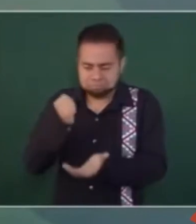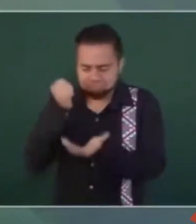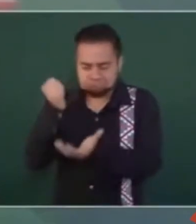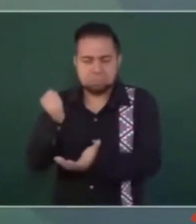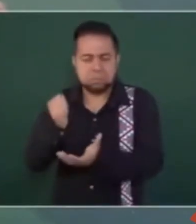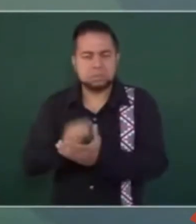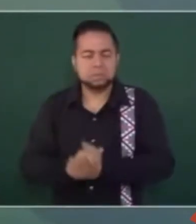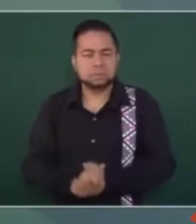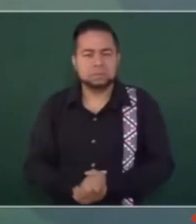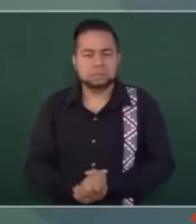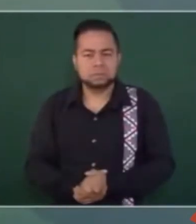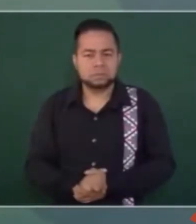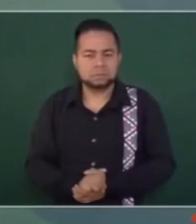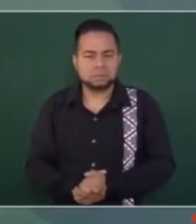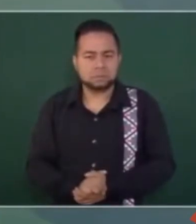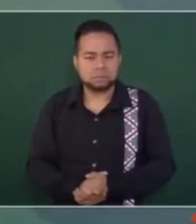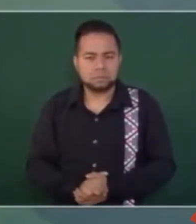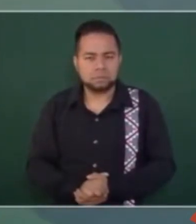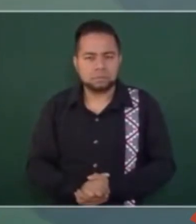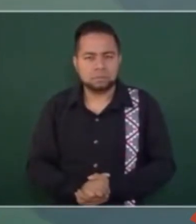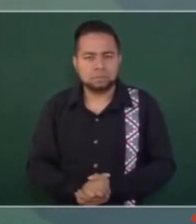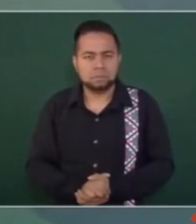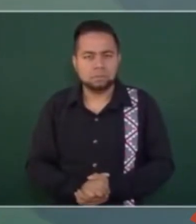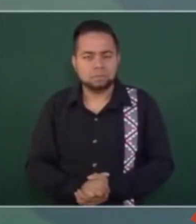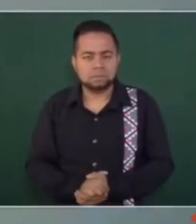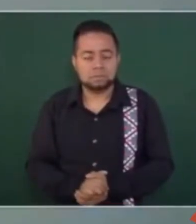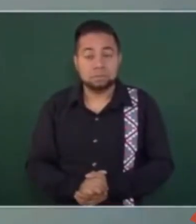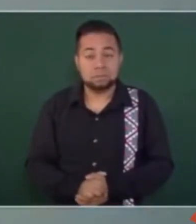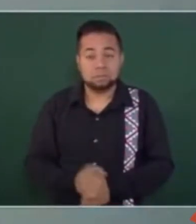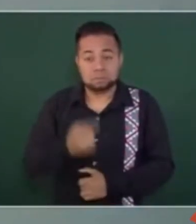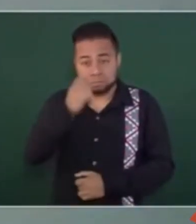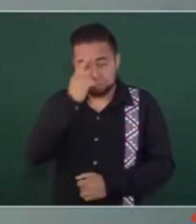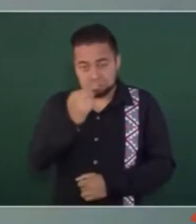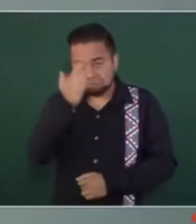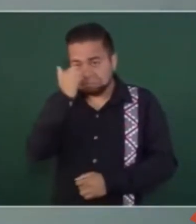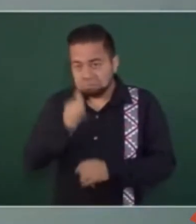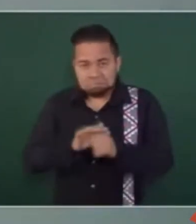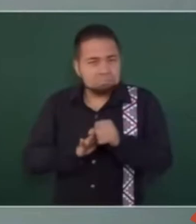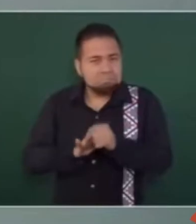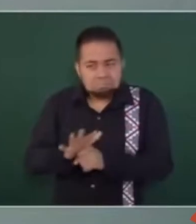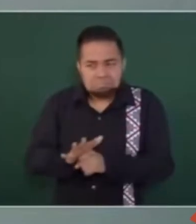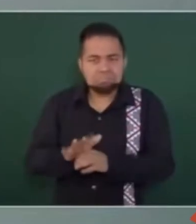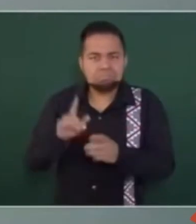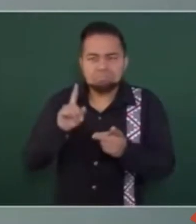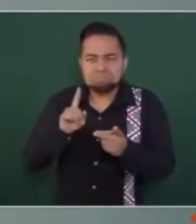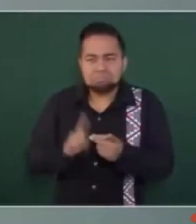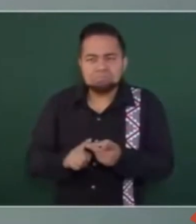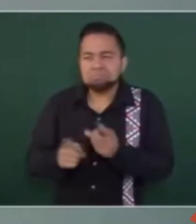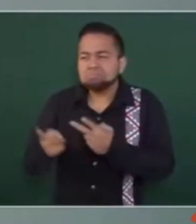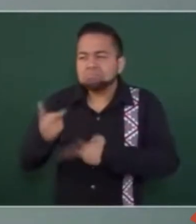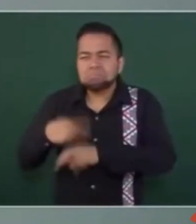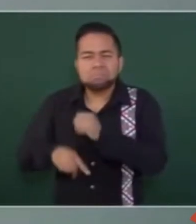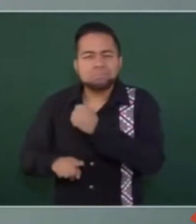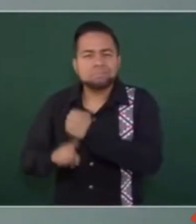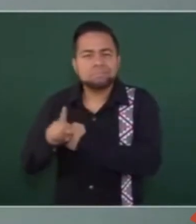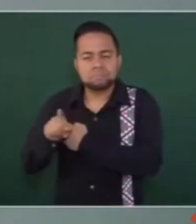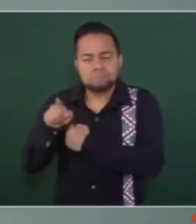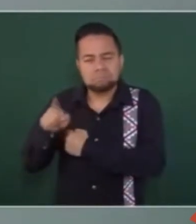ir a la atención de las causas, al origen del problema,